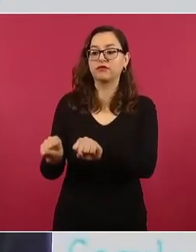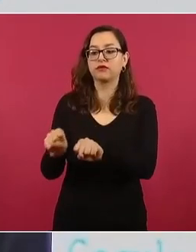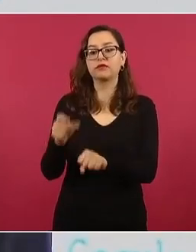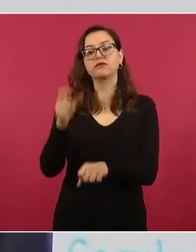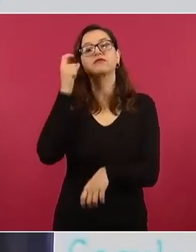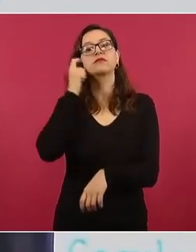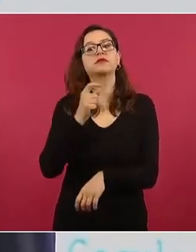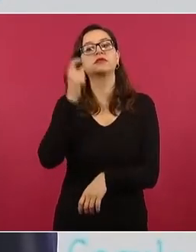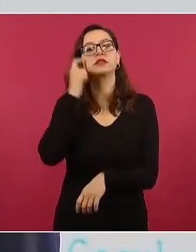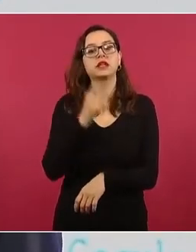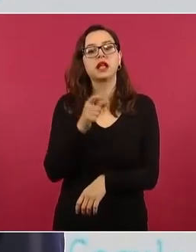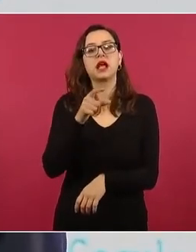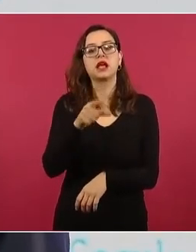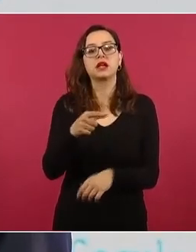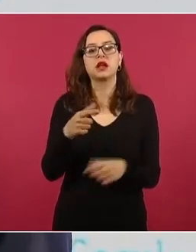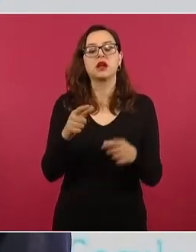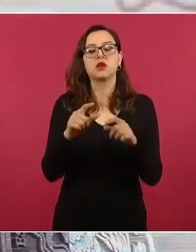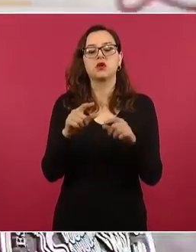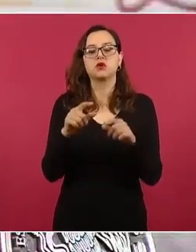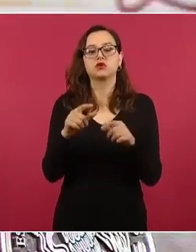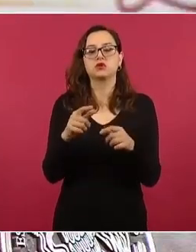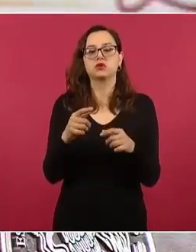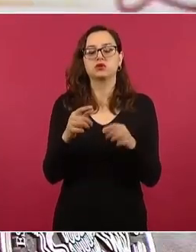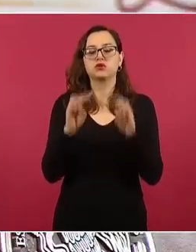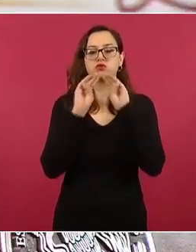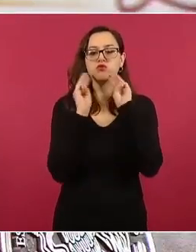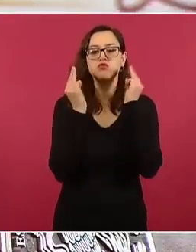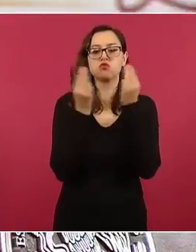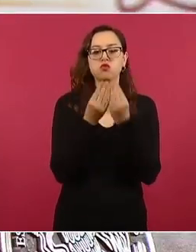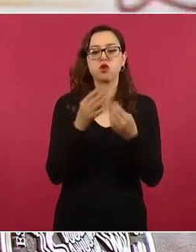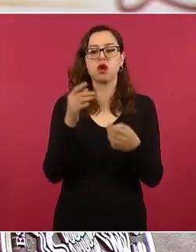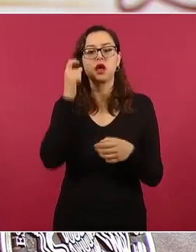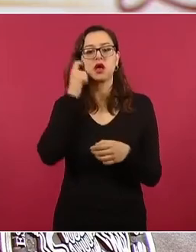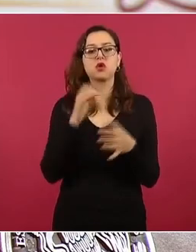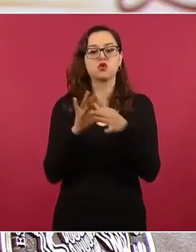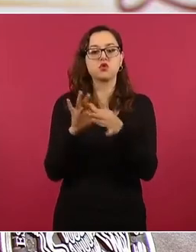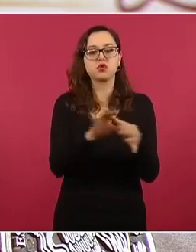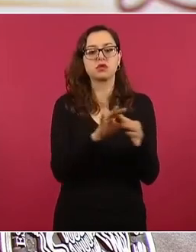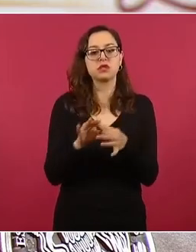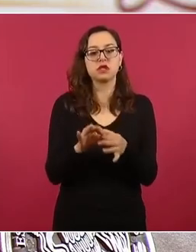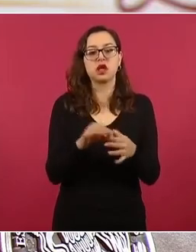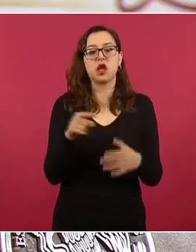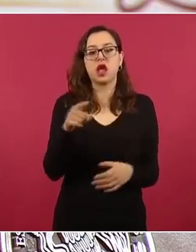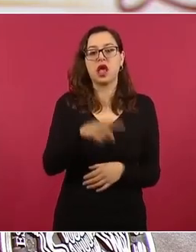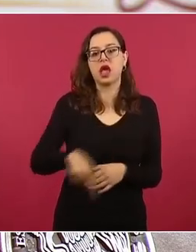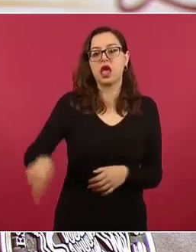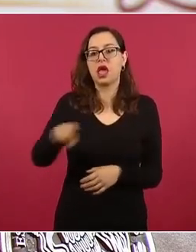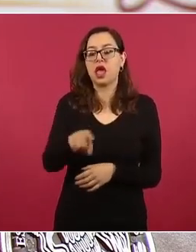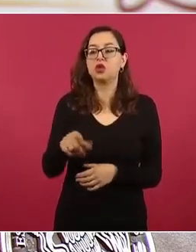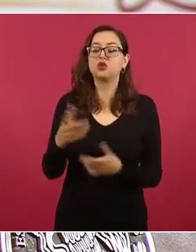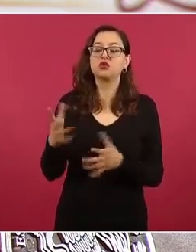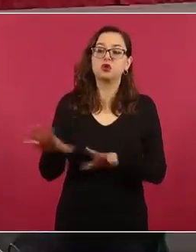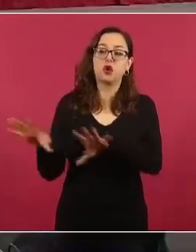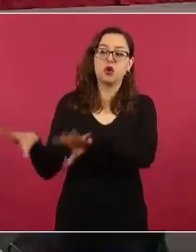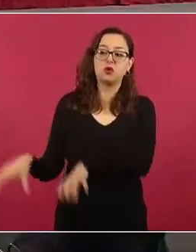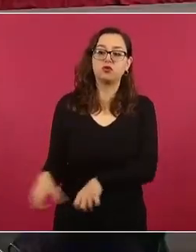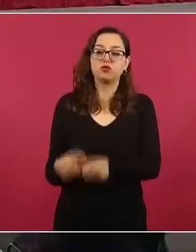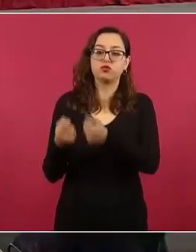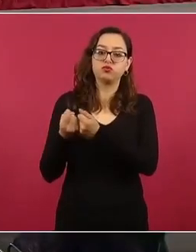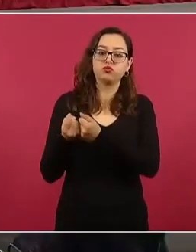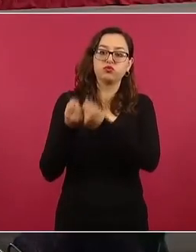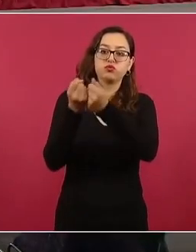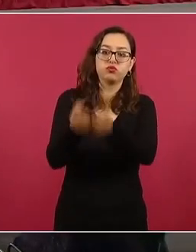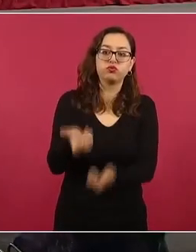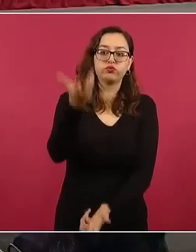Guerreros Unidos a los estudiantes quienes fueron ultimados e incinerados en el basurero de Cocula y sus restos